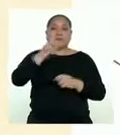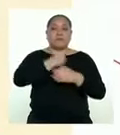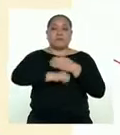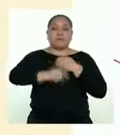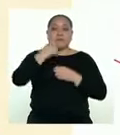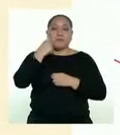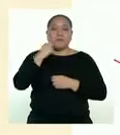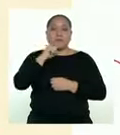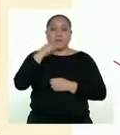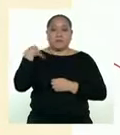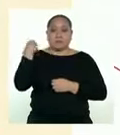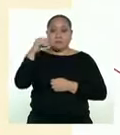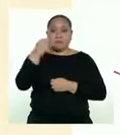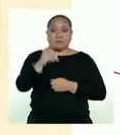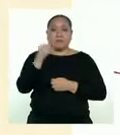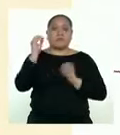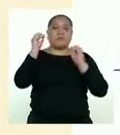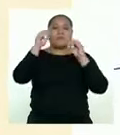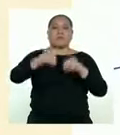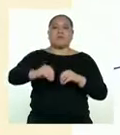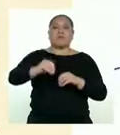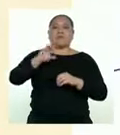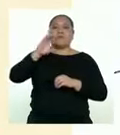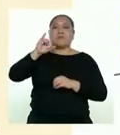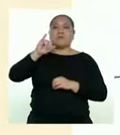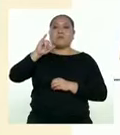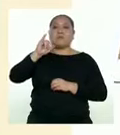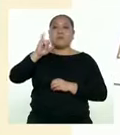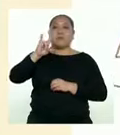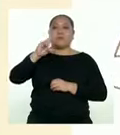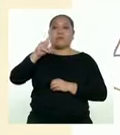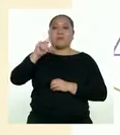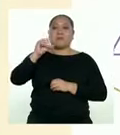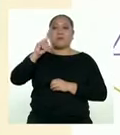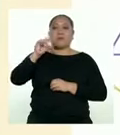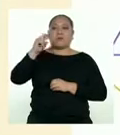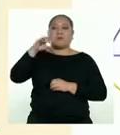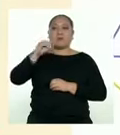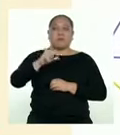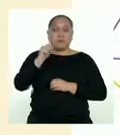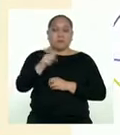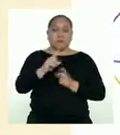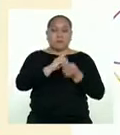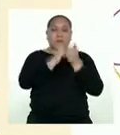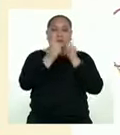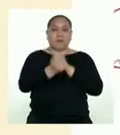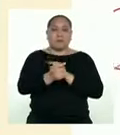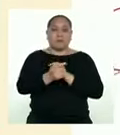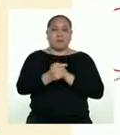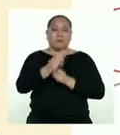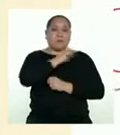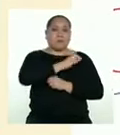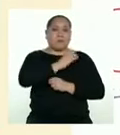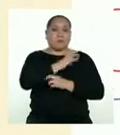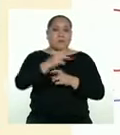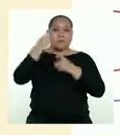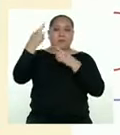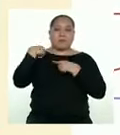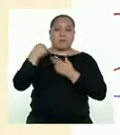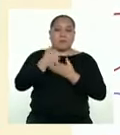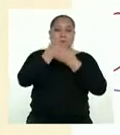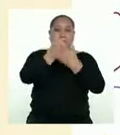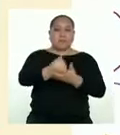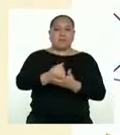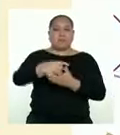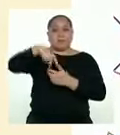hijas e hijos adolescentes ejercen su ciudadanía y se conviertan en promotores de las conductas responsables que ayudarán a que el Perú